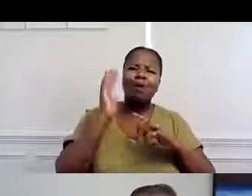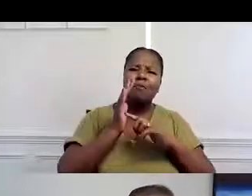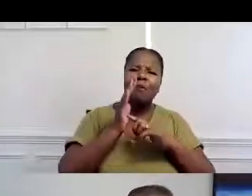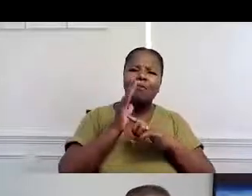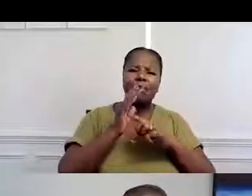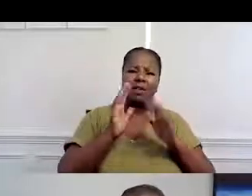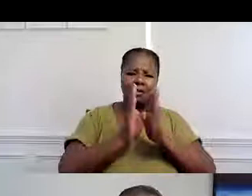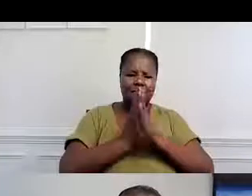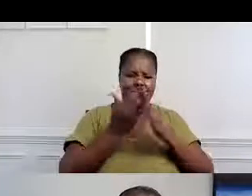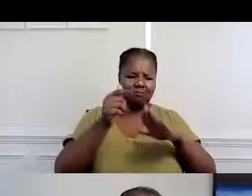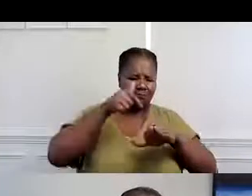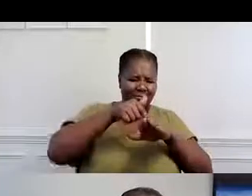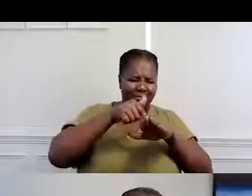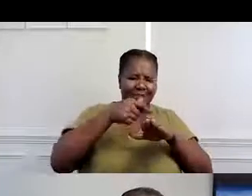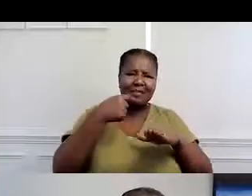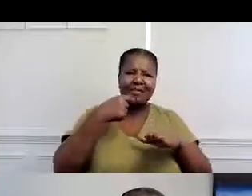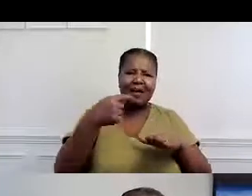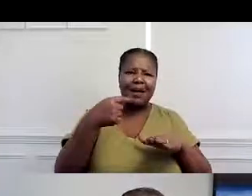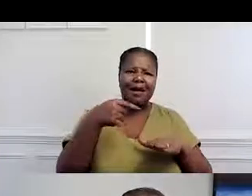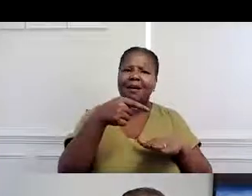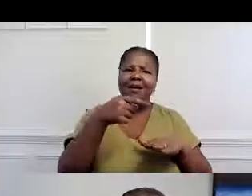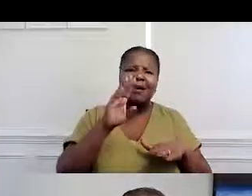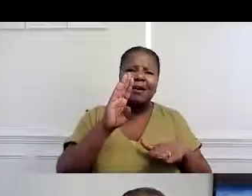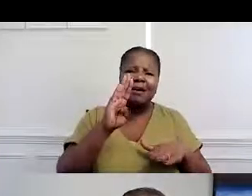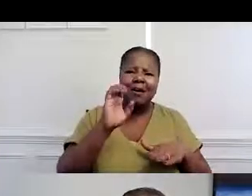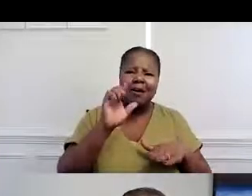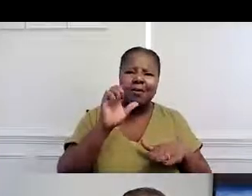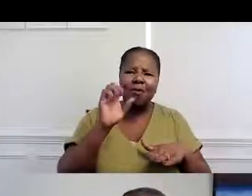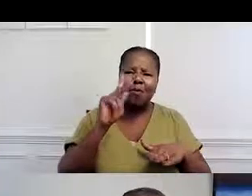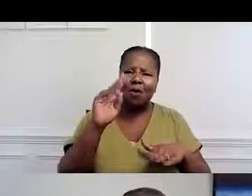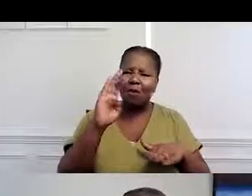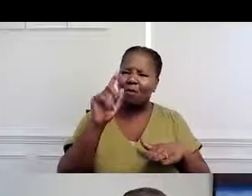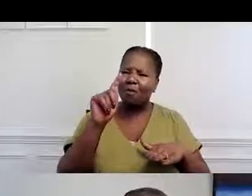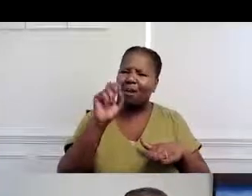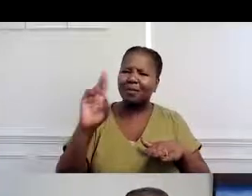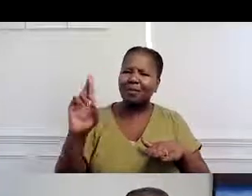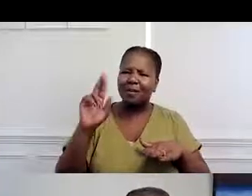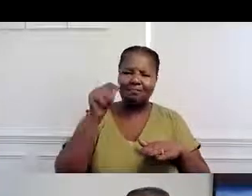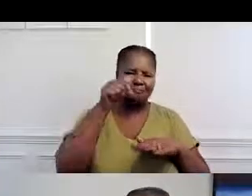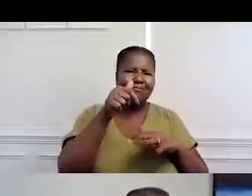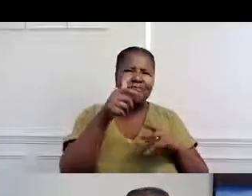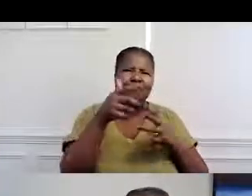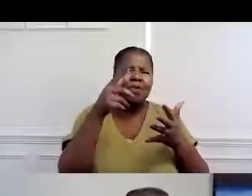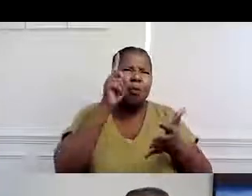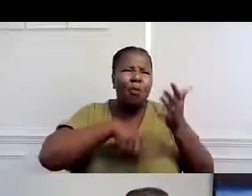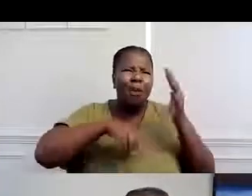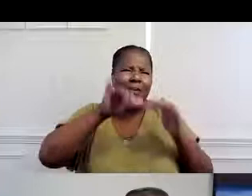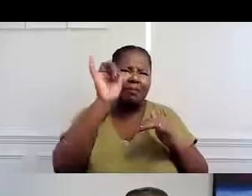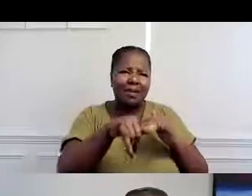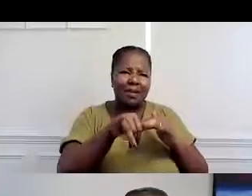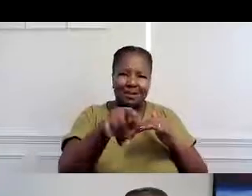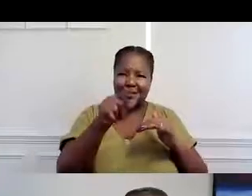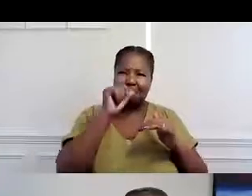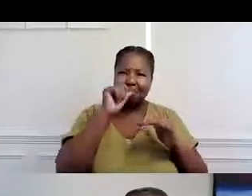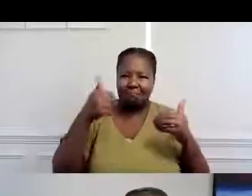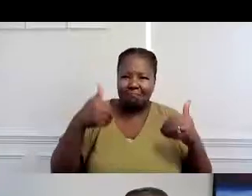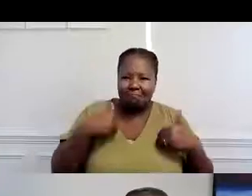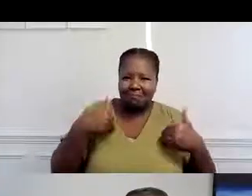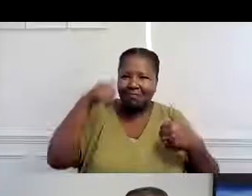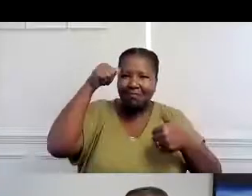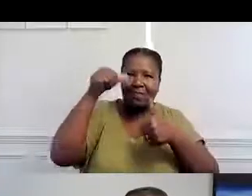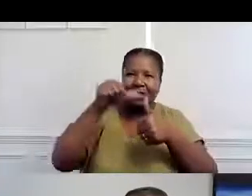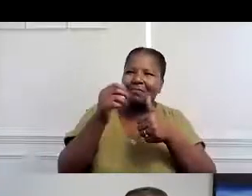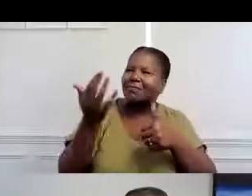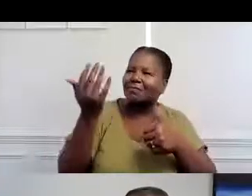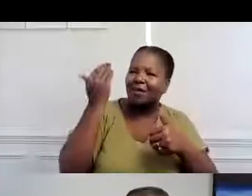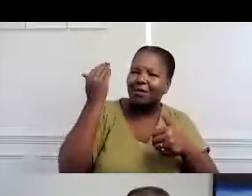Y llegó a encontrar una capa de Blockbuster. Y me preguntó, oye, ¿qué es eso? Y para aquellos en la existencia que no sepan que